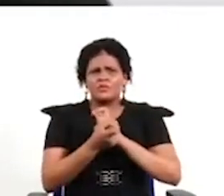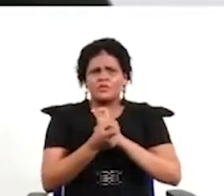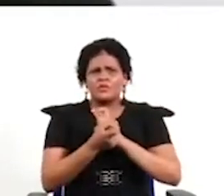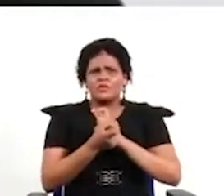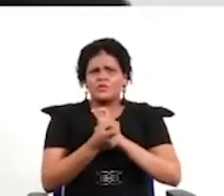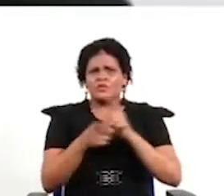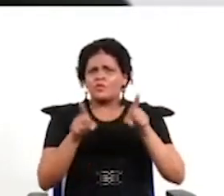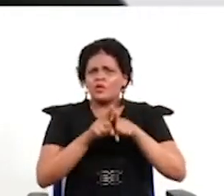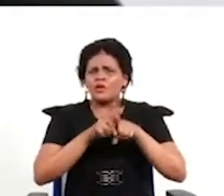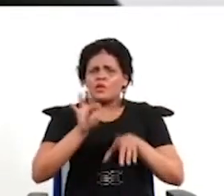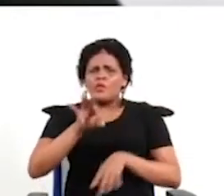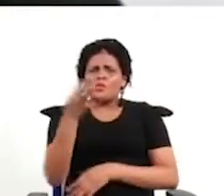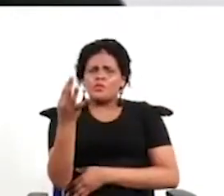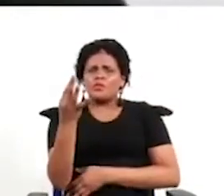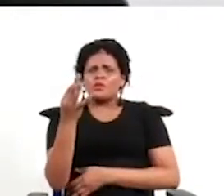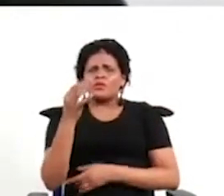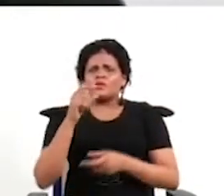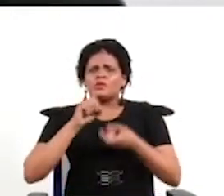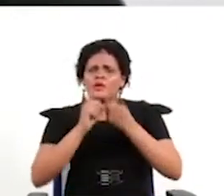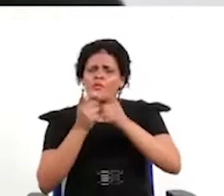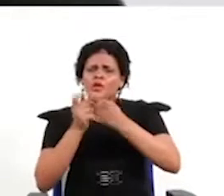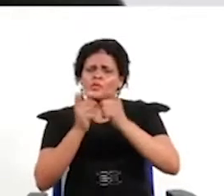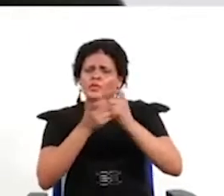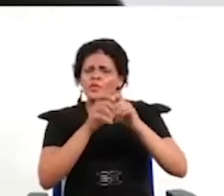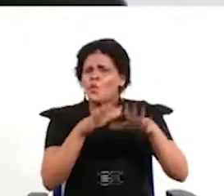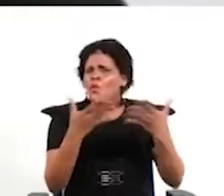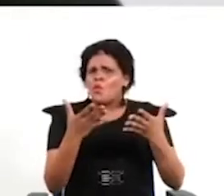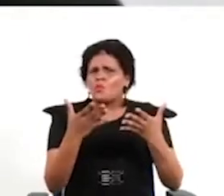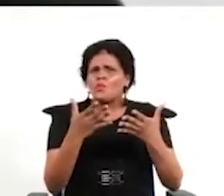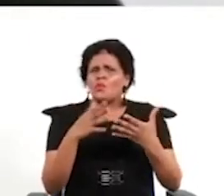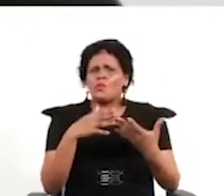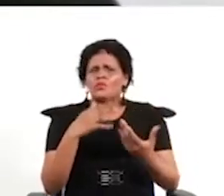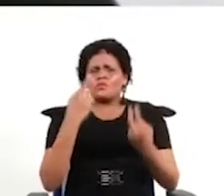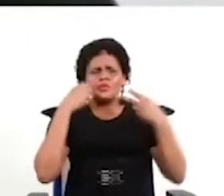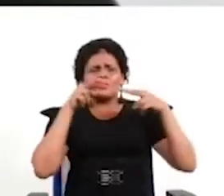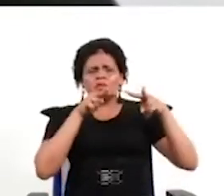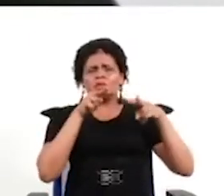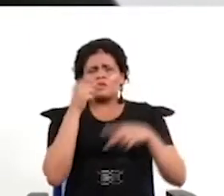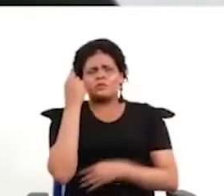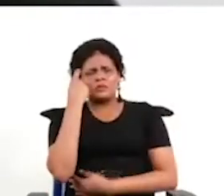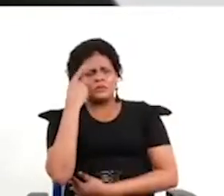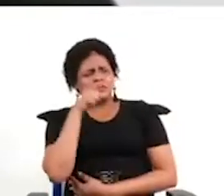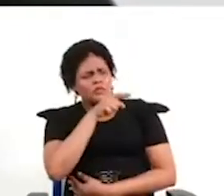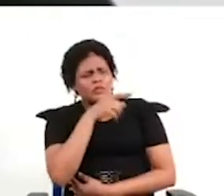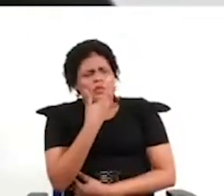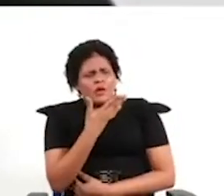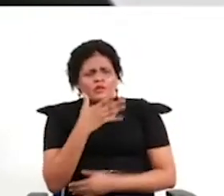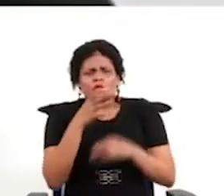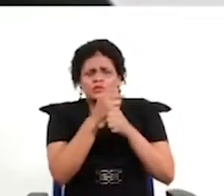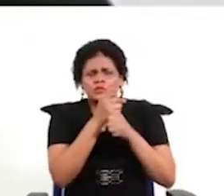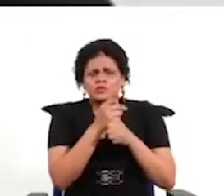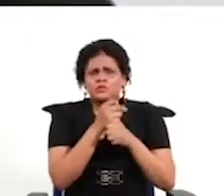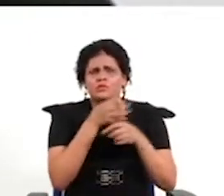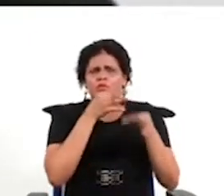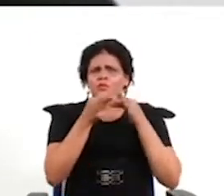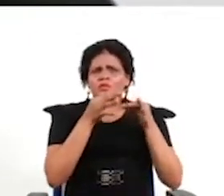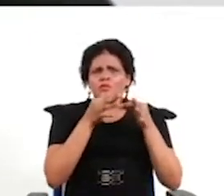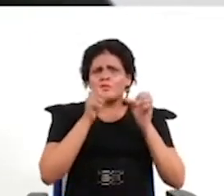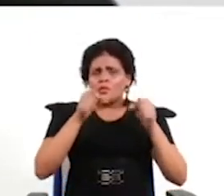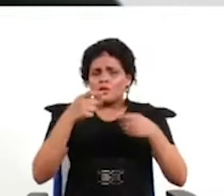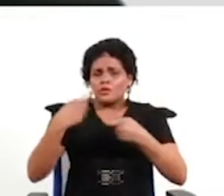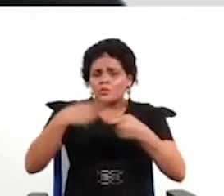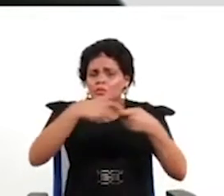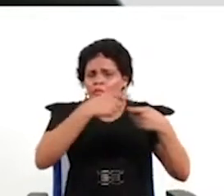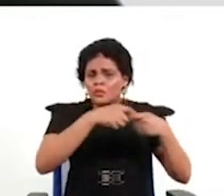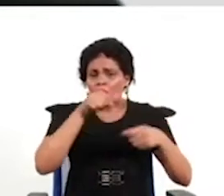son las alternativas de modificación llama la atención porque efectivamente en otras ocasiones en otros